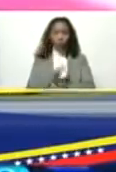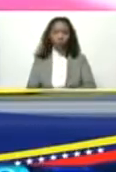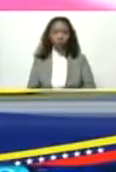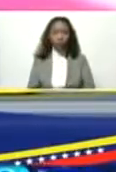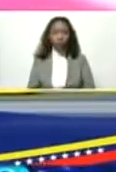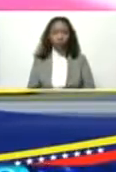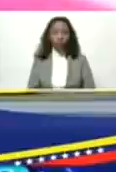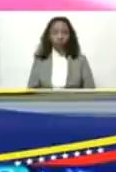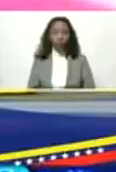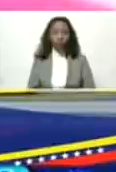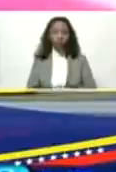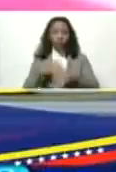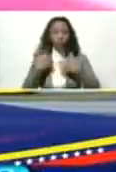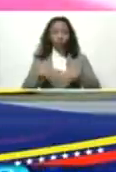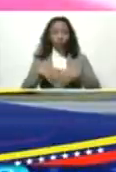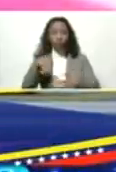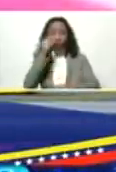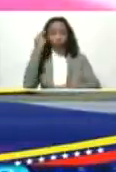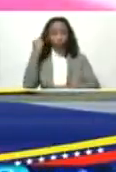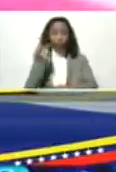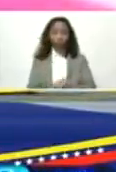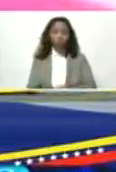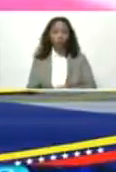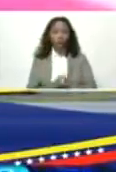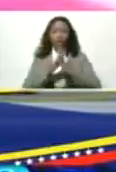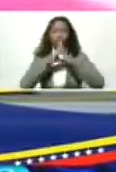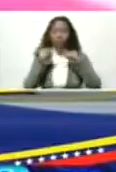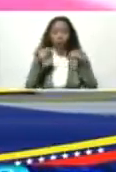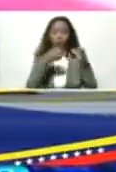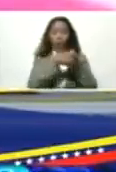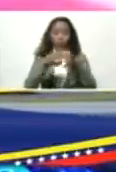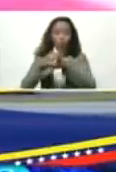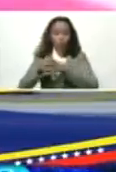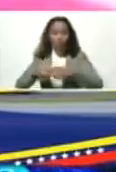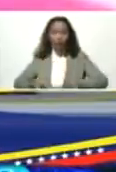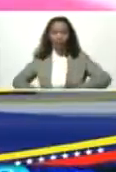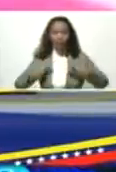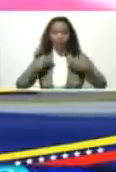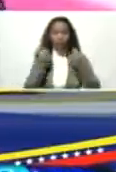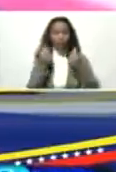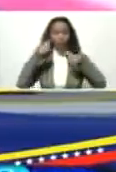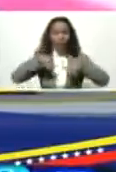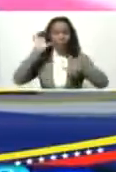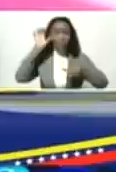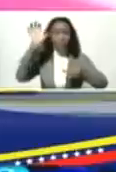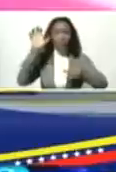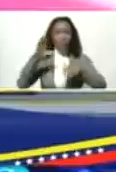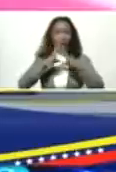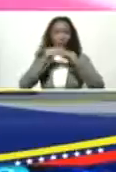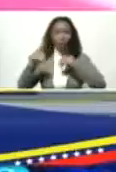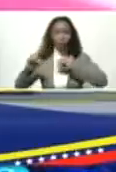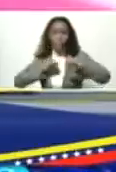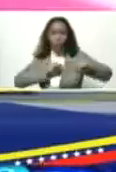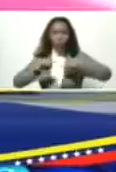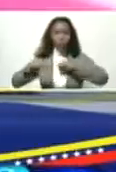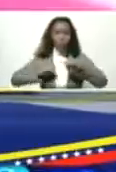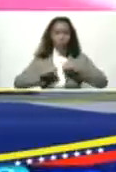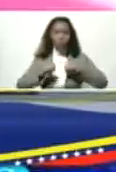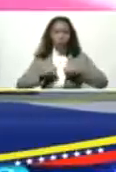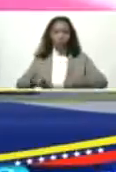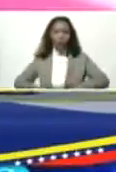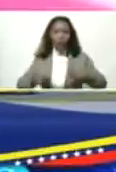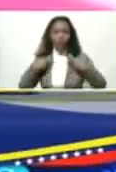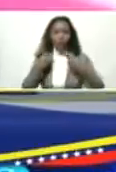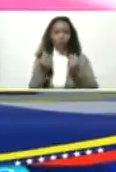de los empresarios y empresarias, de todos los sectores de la vida económica del país, de todos los actores de la vida